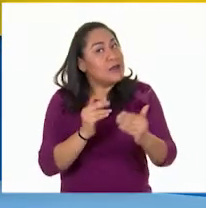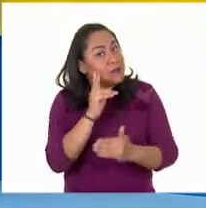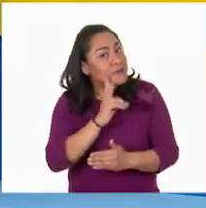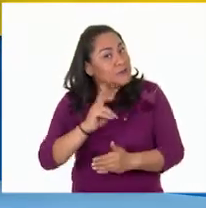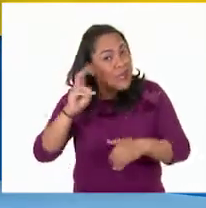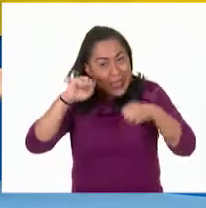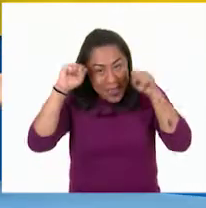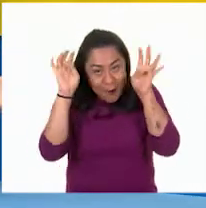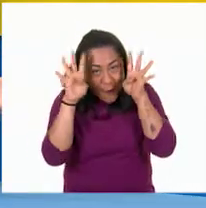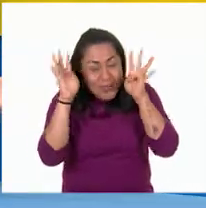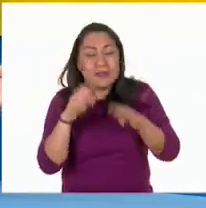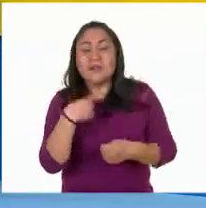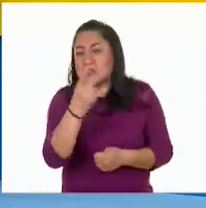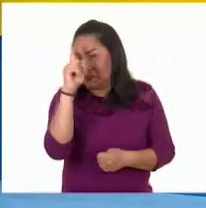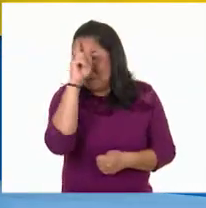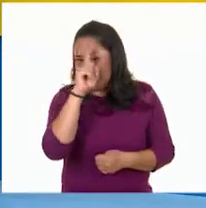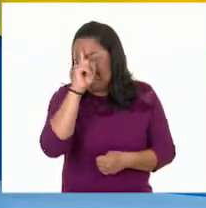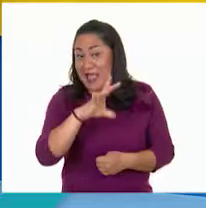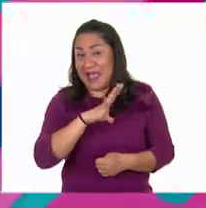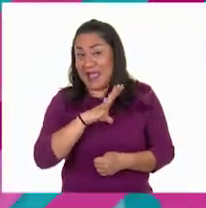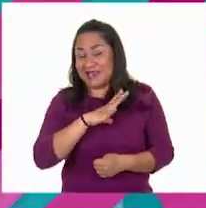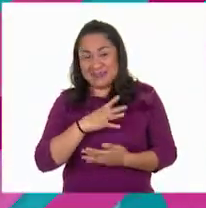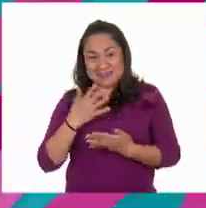con ajo listo para que nos dé un consejo.